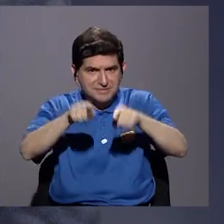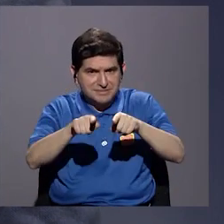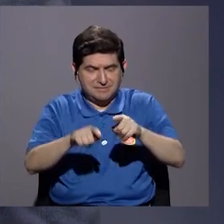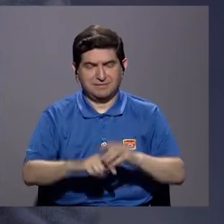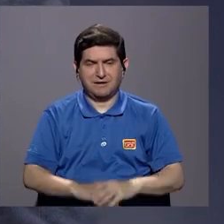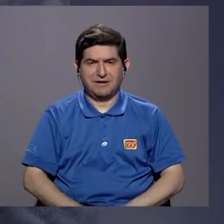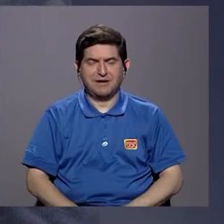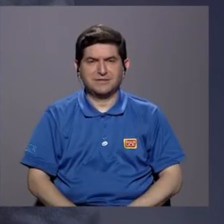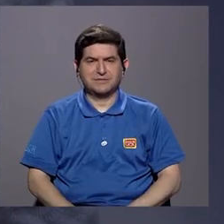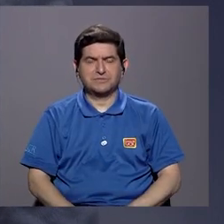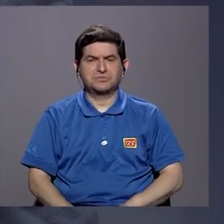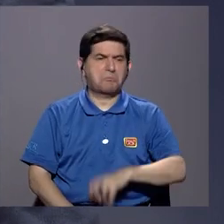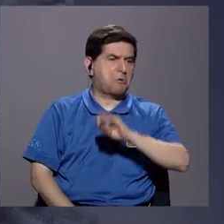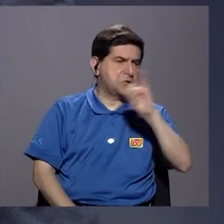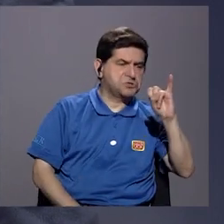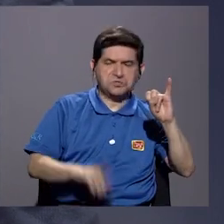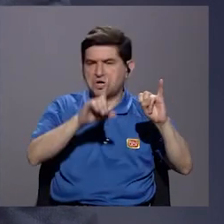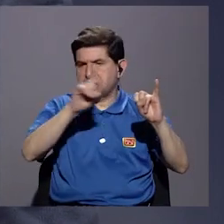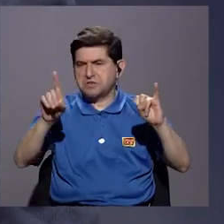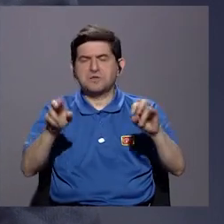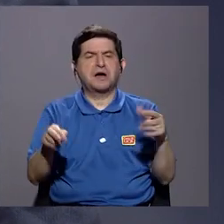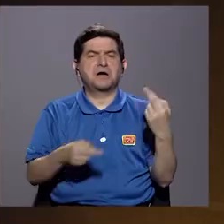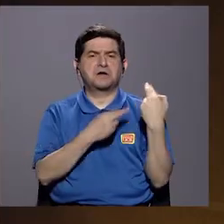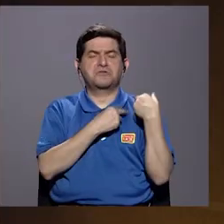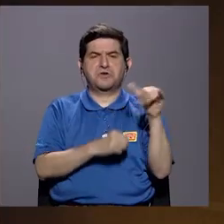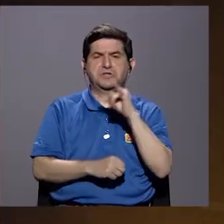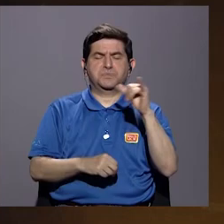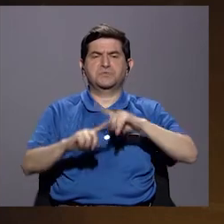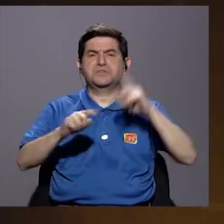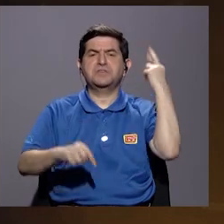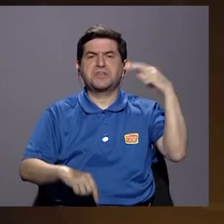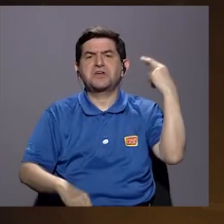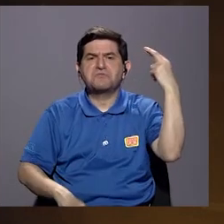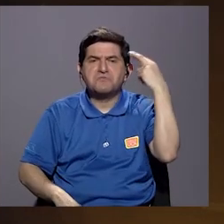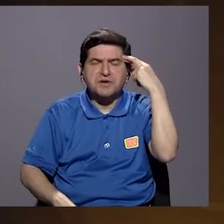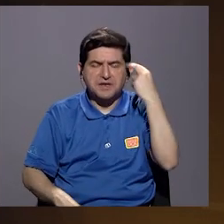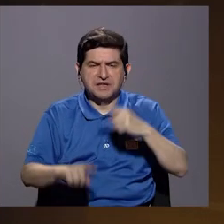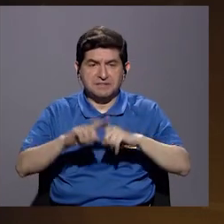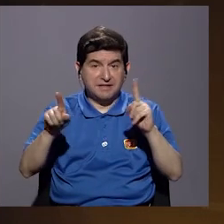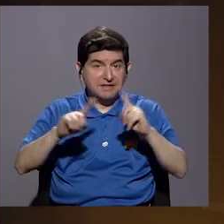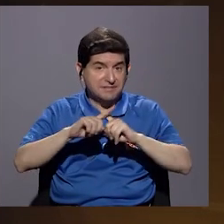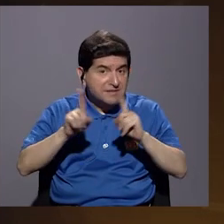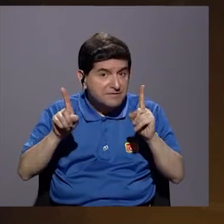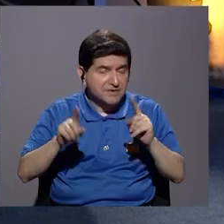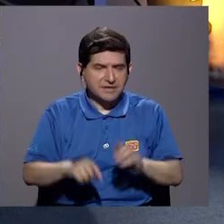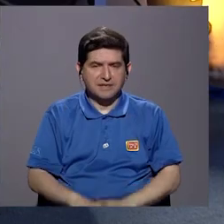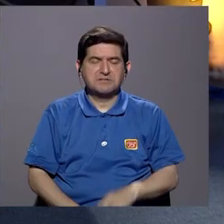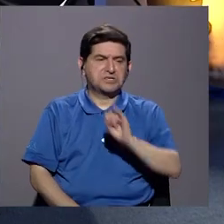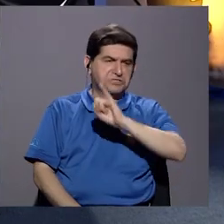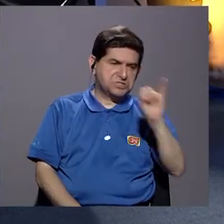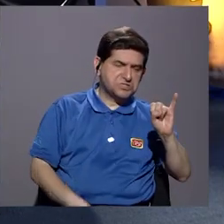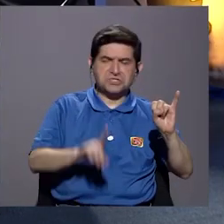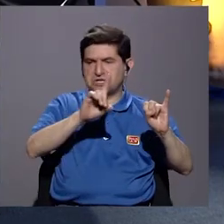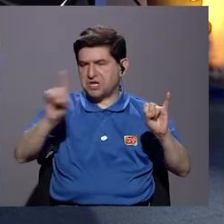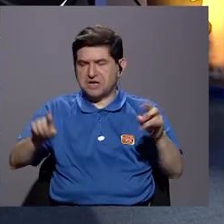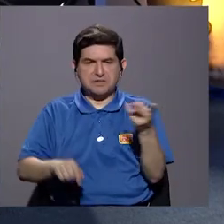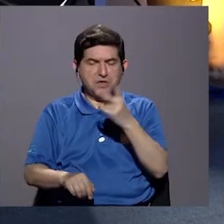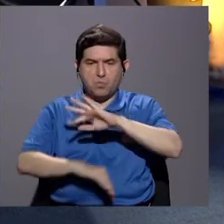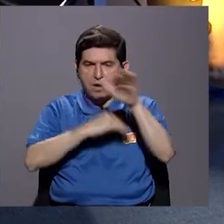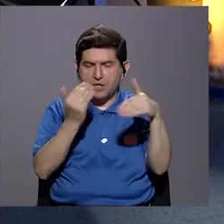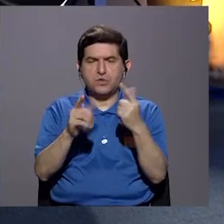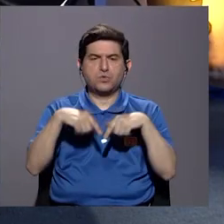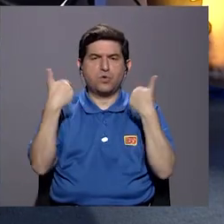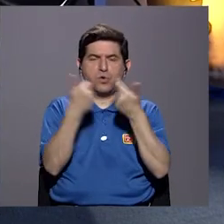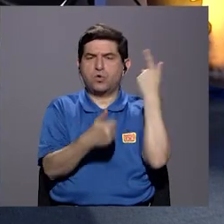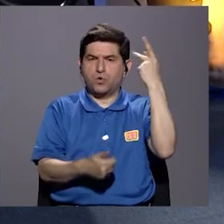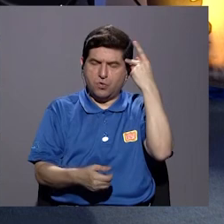en el que izquierdas y derechas son corresponsables. Porque por distintas razones, por distintas razones, tanto la izquierda como la derecha, es decir, todos